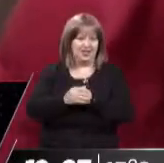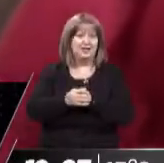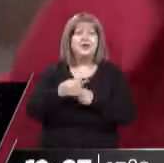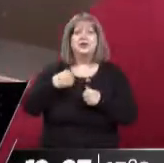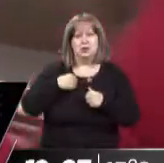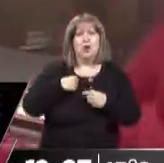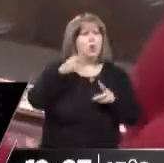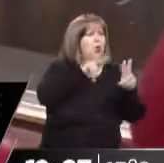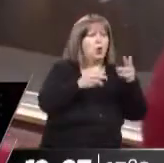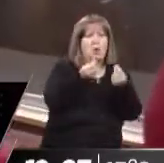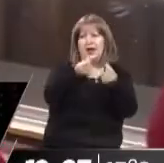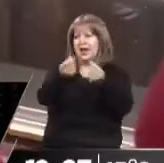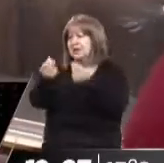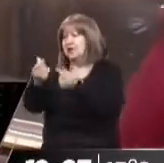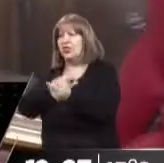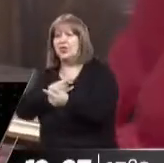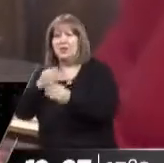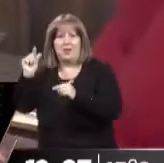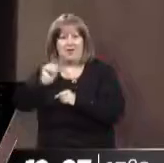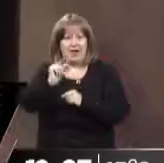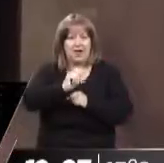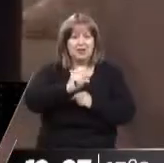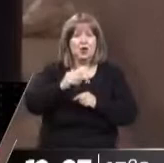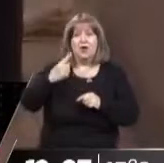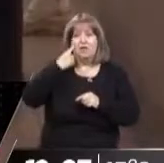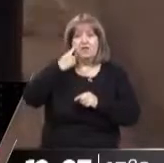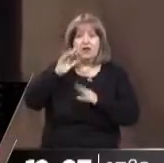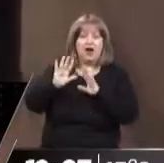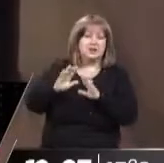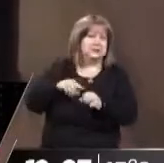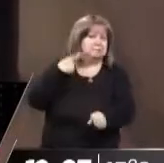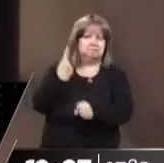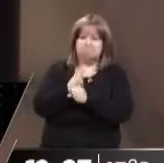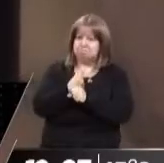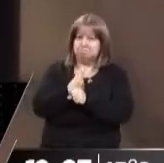precios, todo, porque ya no se puede vivir así. Vemos las ofertas, todas esas cosas.